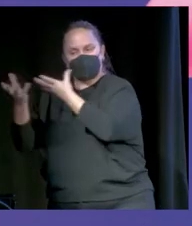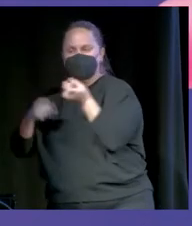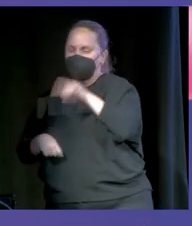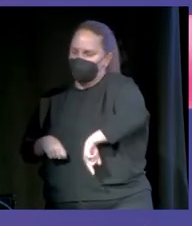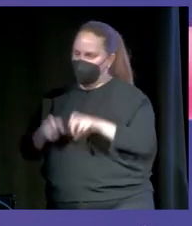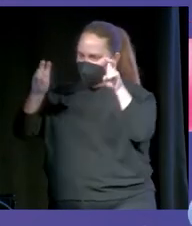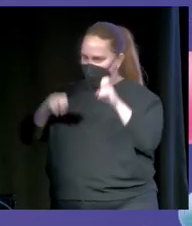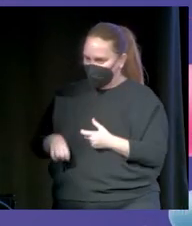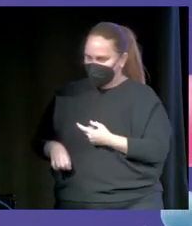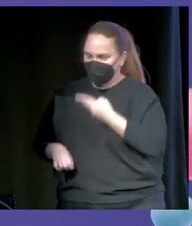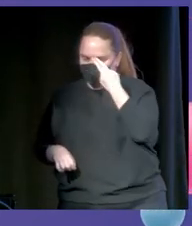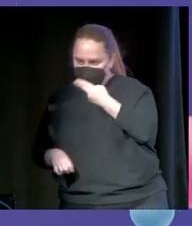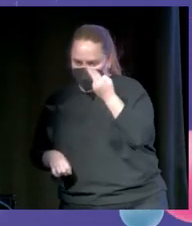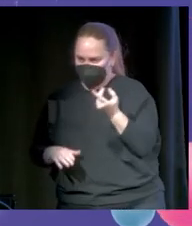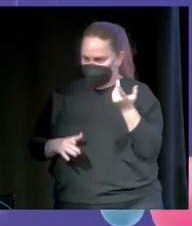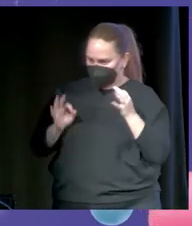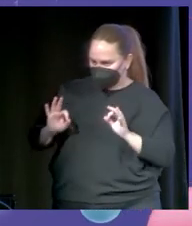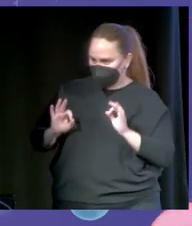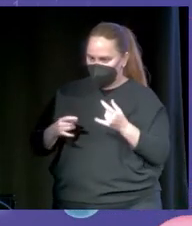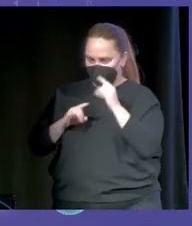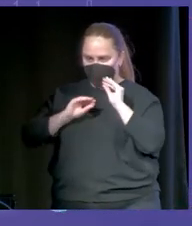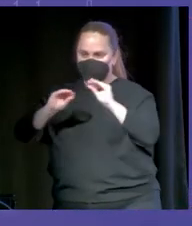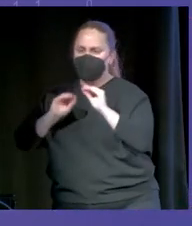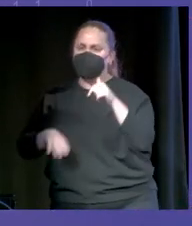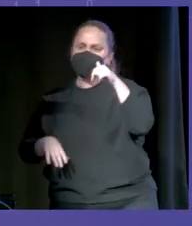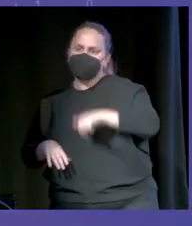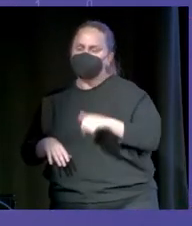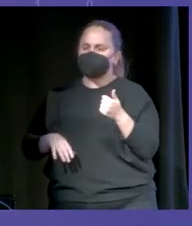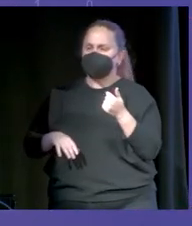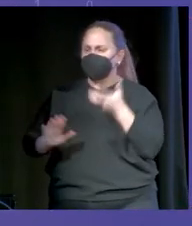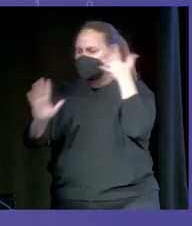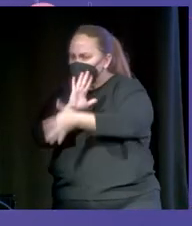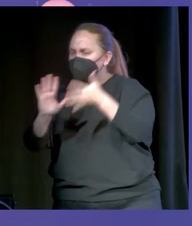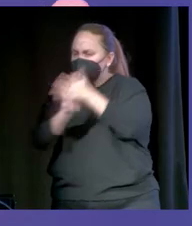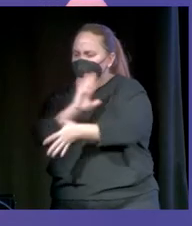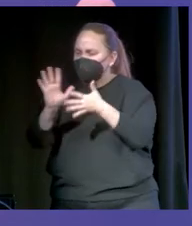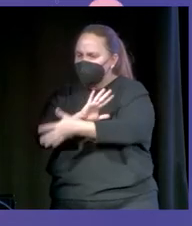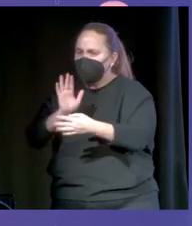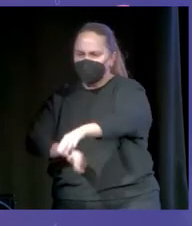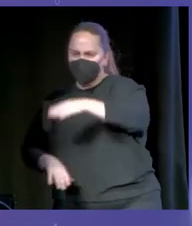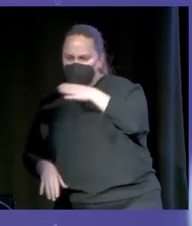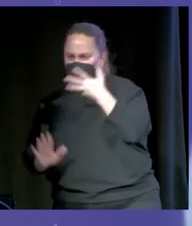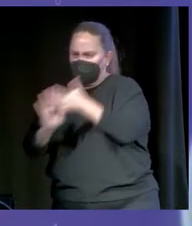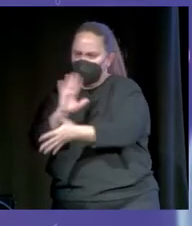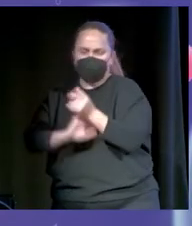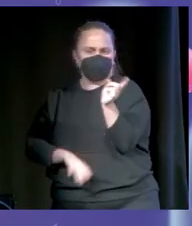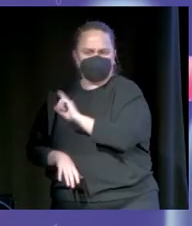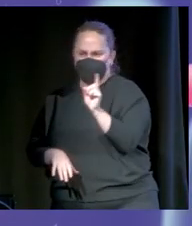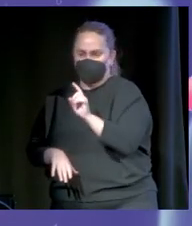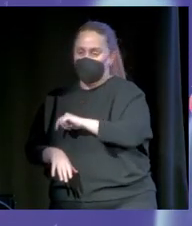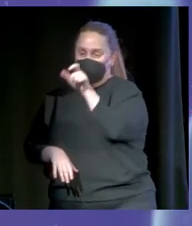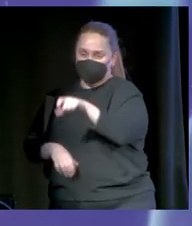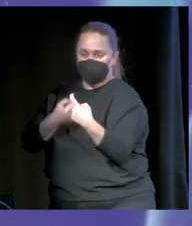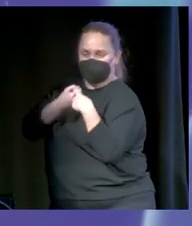sociales entra para divertirse, no entra para que le des la turra. No podéis estar enfadados todo el tiempo. Tenéis que estar contentos y tenéis que transmitir un poquito de positividad. Pero